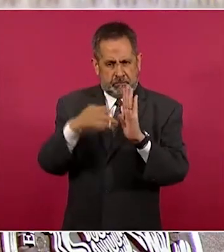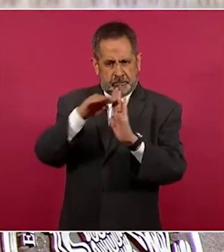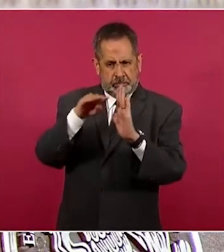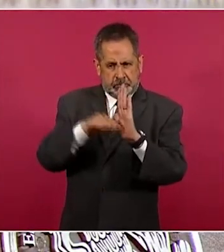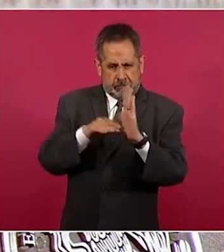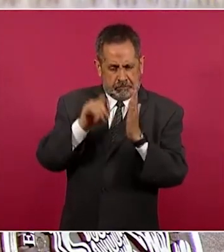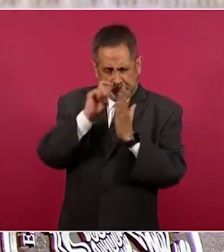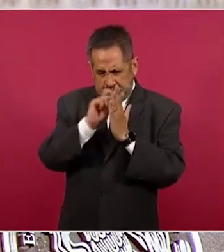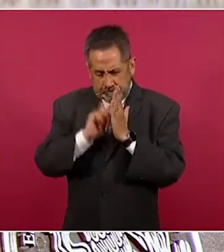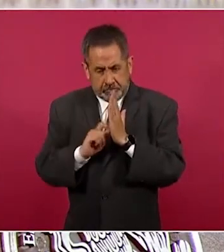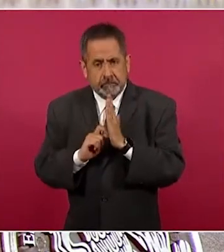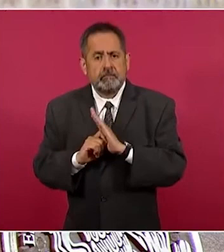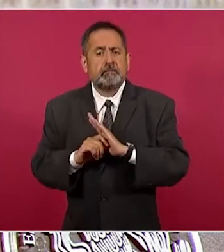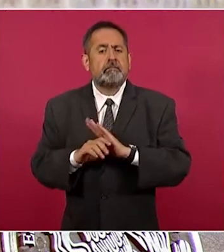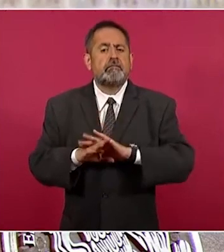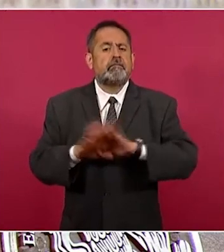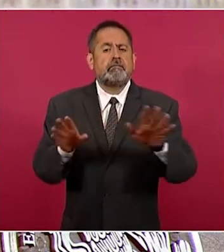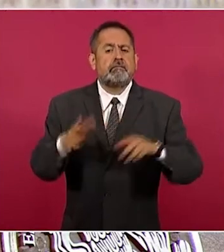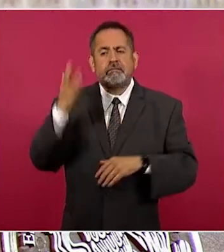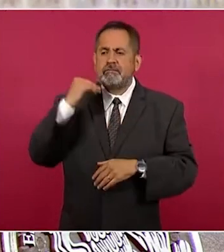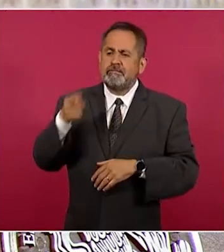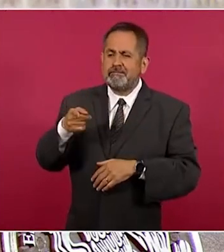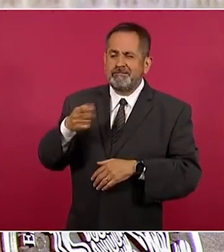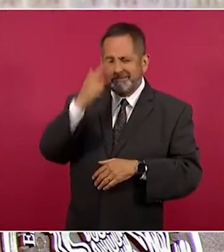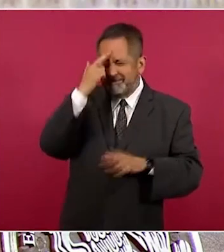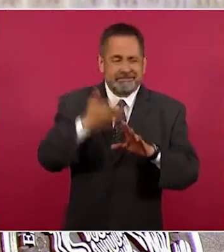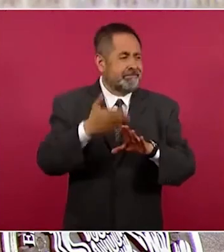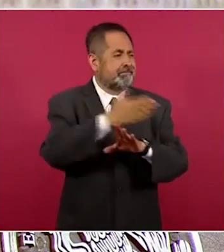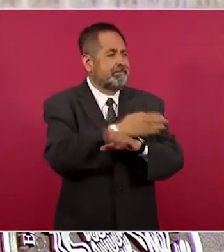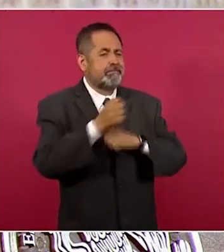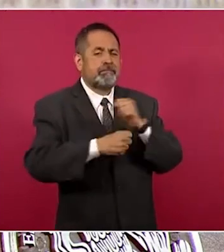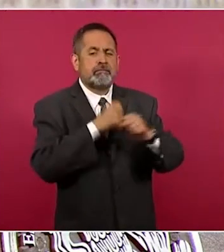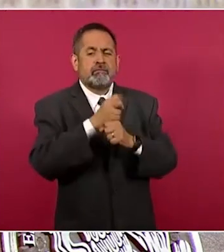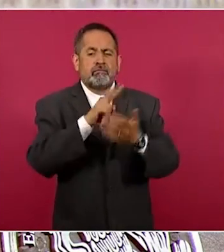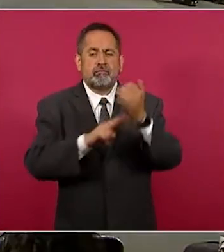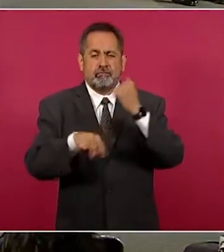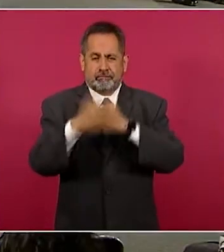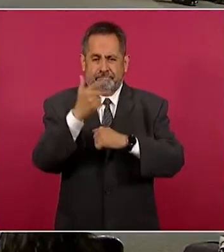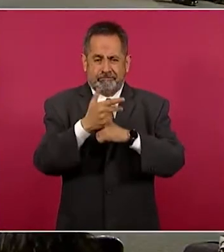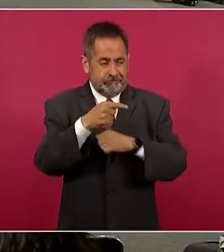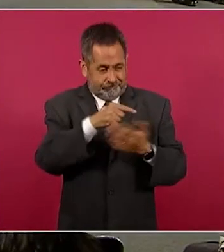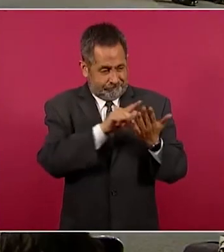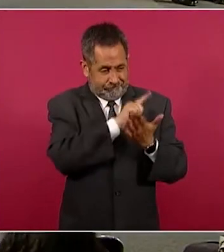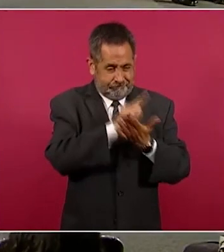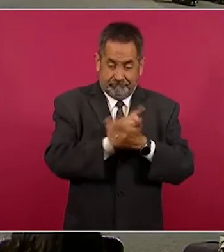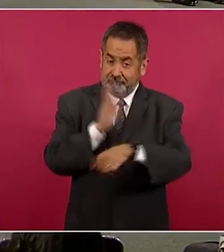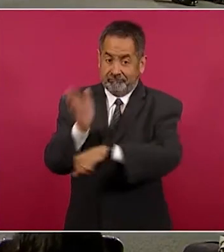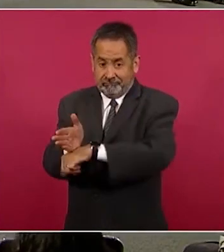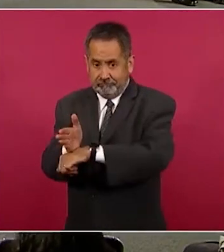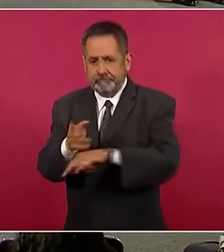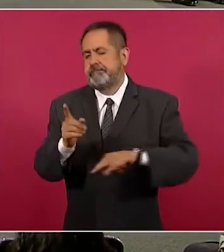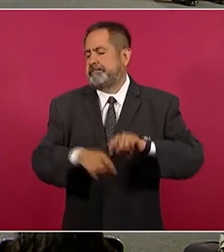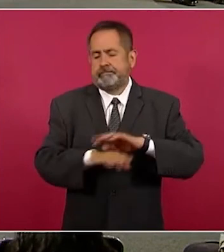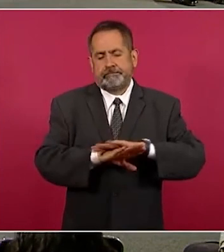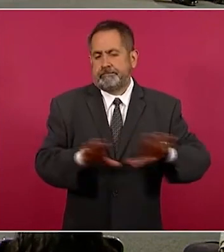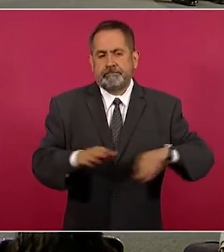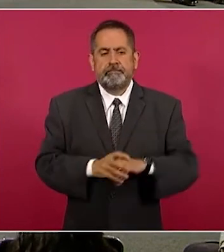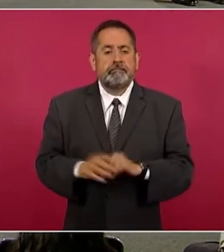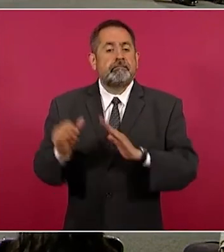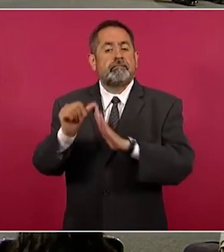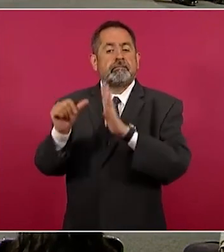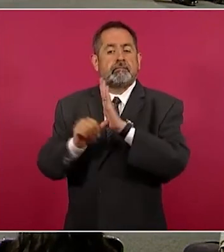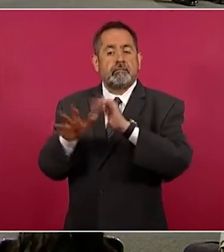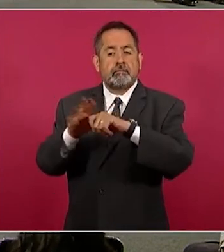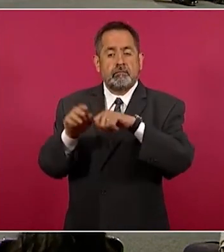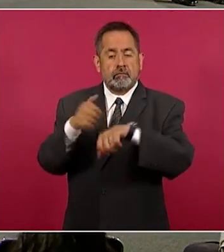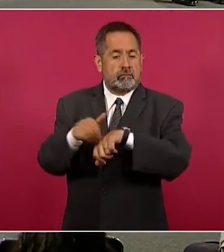aumentos se han dado conforme a la inflación y que incluso por arriba de la inflación. Pero no, yo la verdad